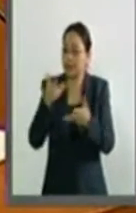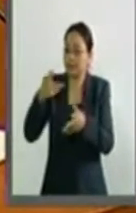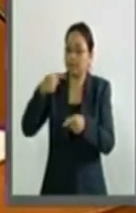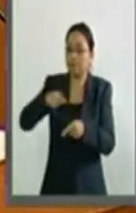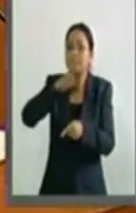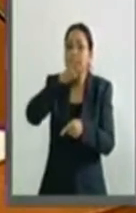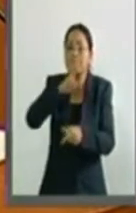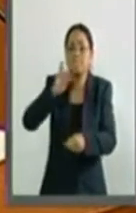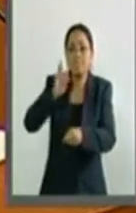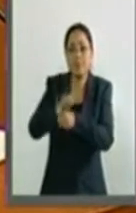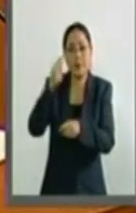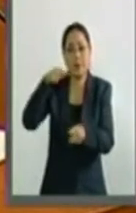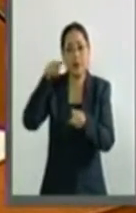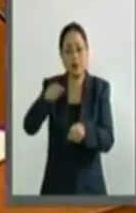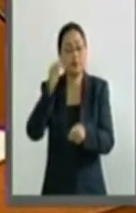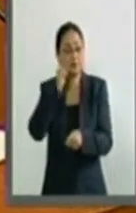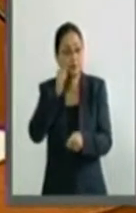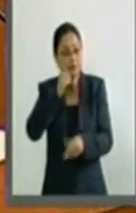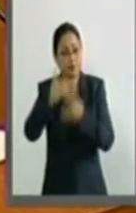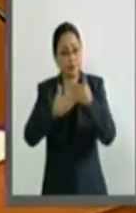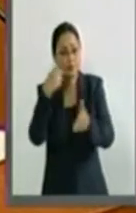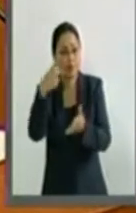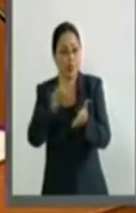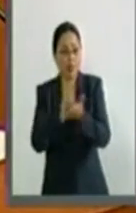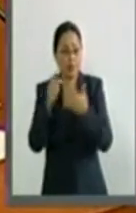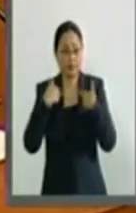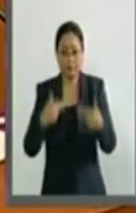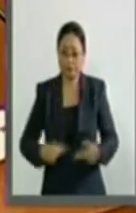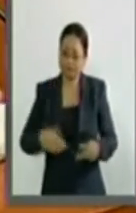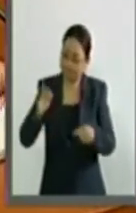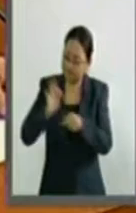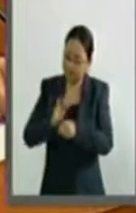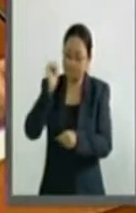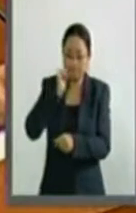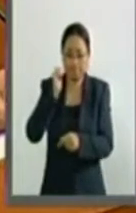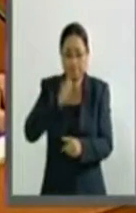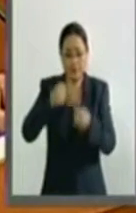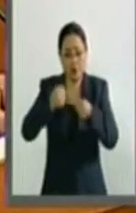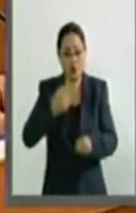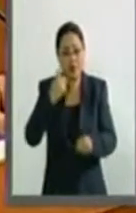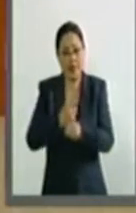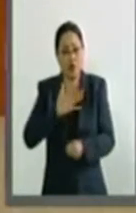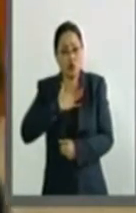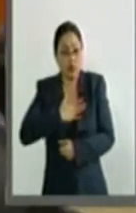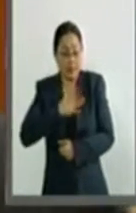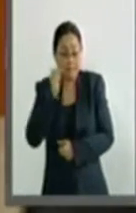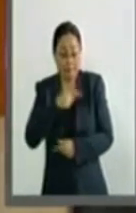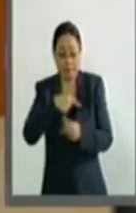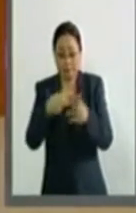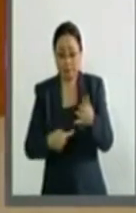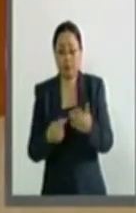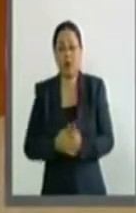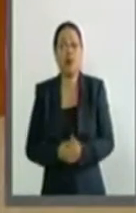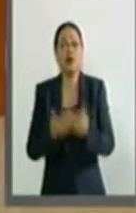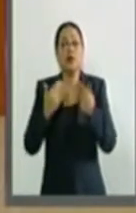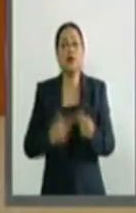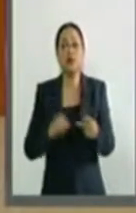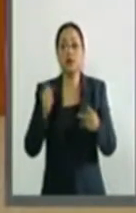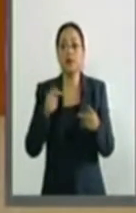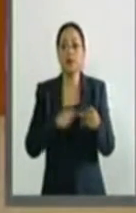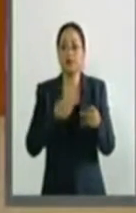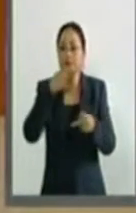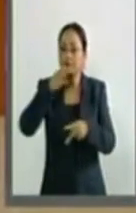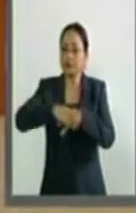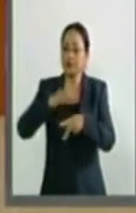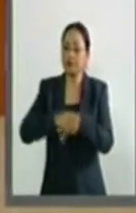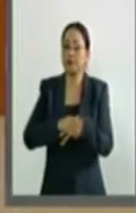mayor protección velando siempre por sus derechos humanos, seguridad y justicia. En segunda instancia, se exhorta al